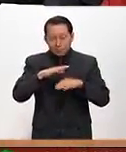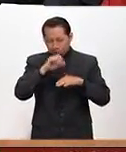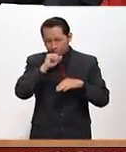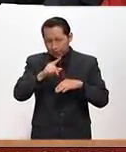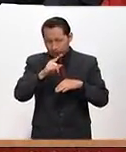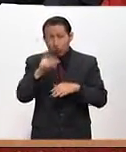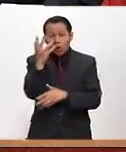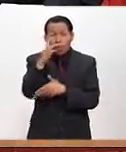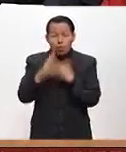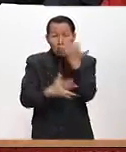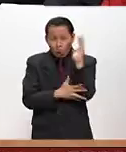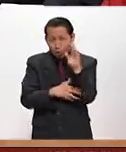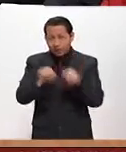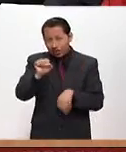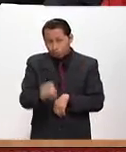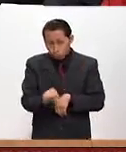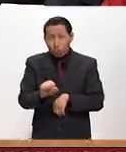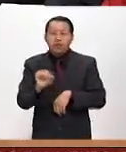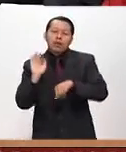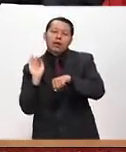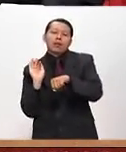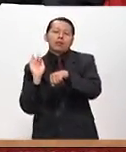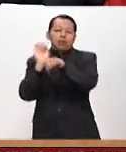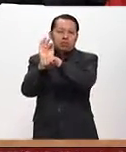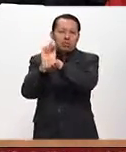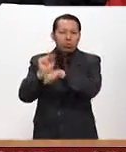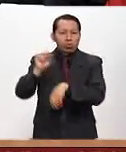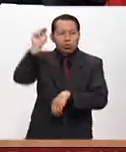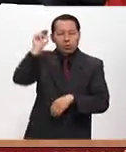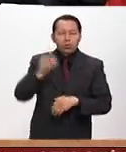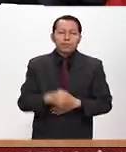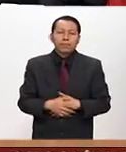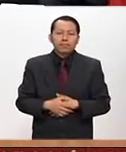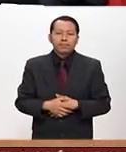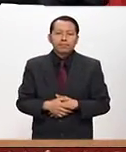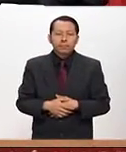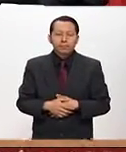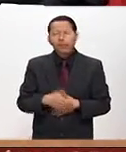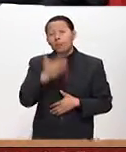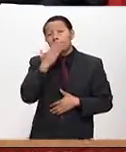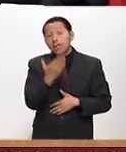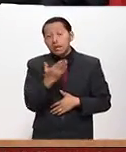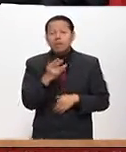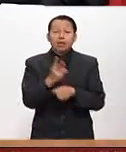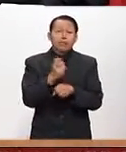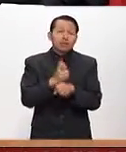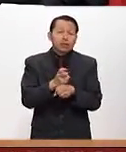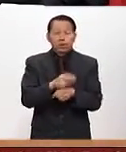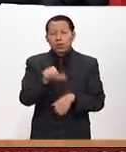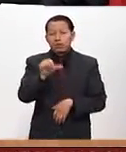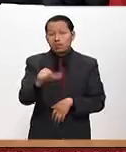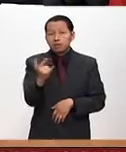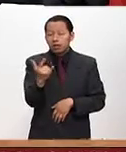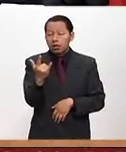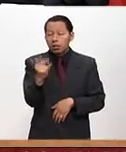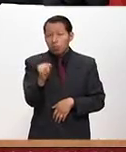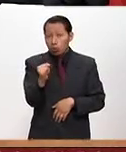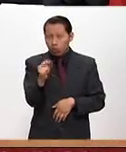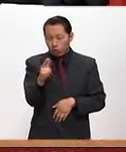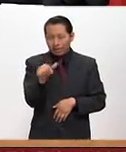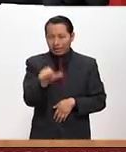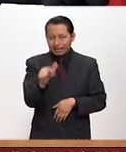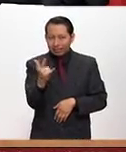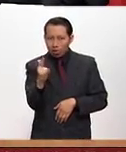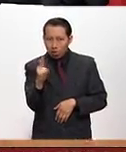del bosque del sur, se compensa lo que hace, lo que le falta al norte. Bueno, pues ahí está la invitación, ingeniero, el 16 de julio para sumarnos